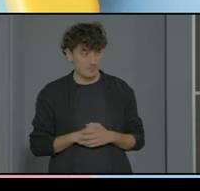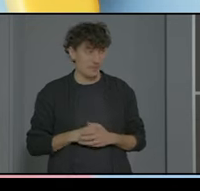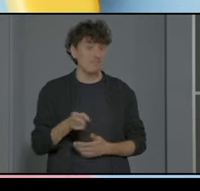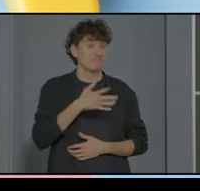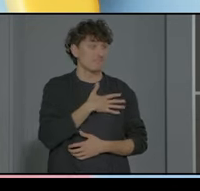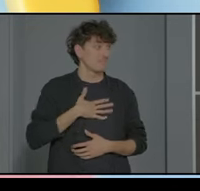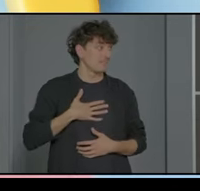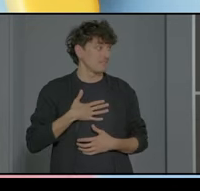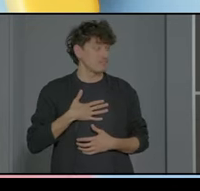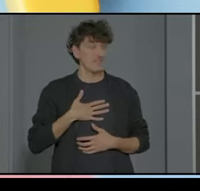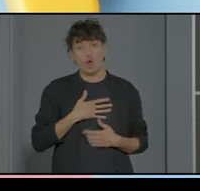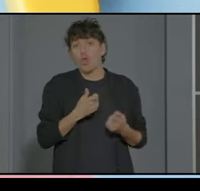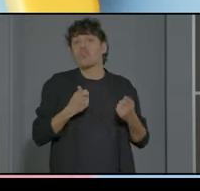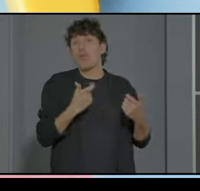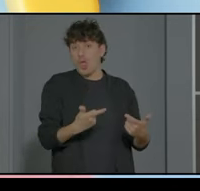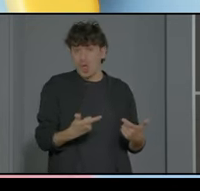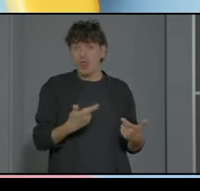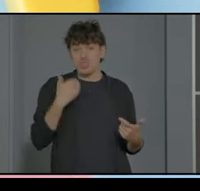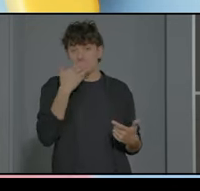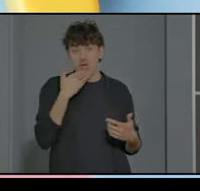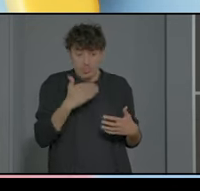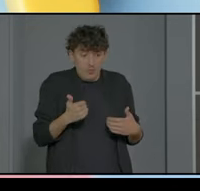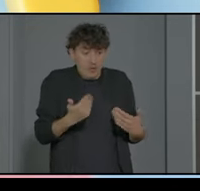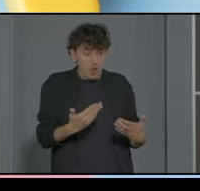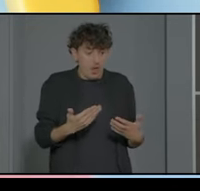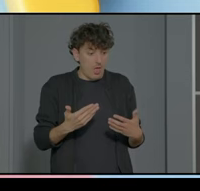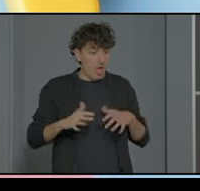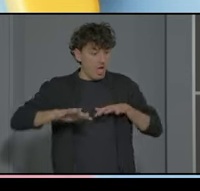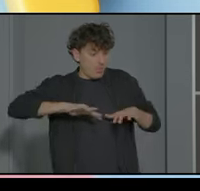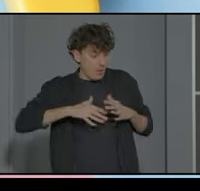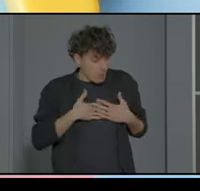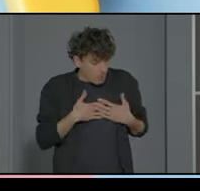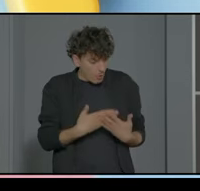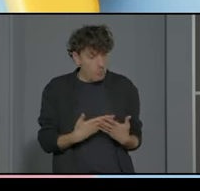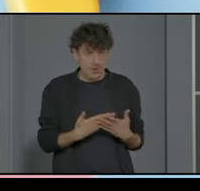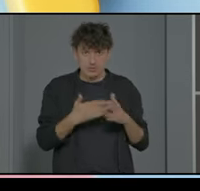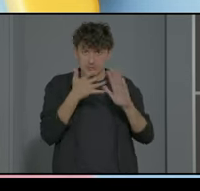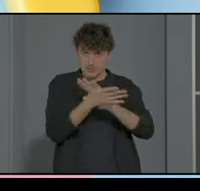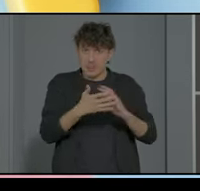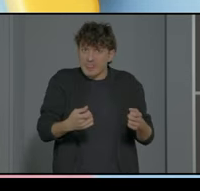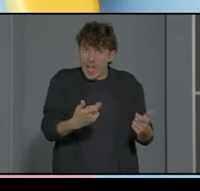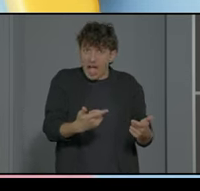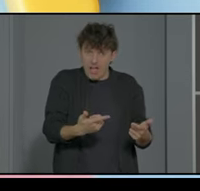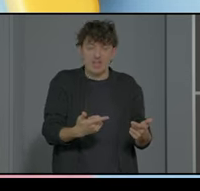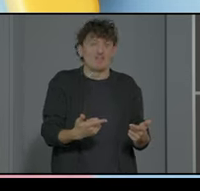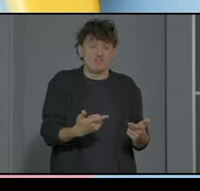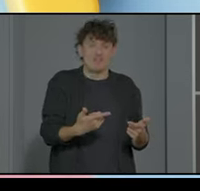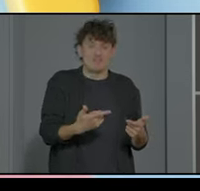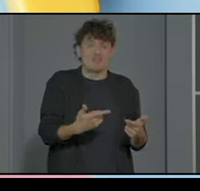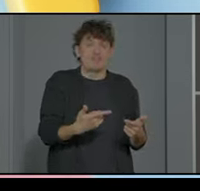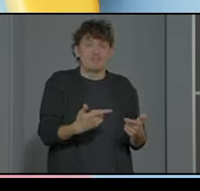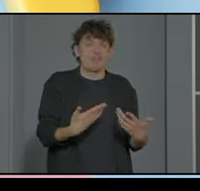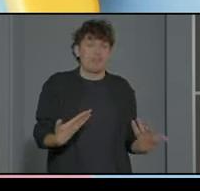quiere contribuir al centro de una manera significativa con una acción voluntaria que es lo que significa en este caso esa contribución desde el modo inclusivo